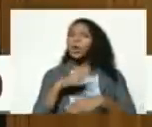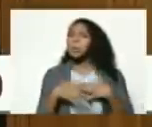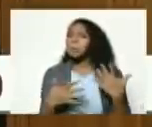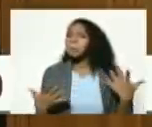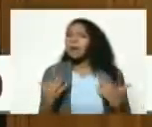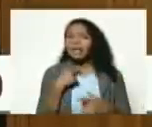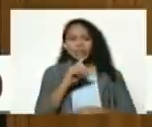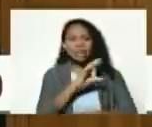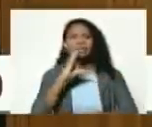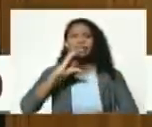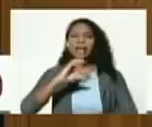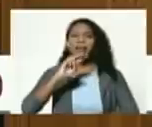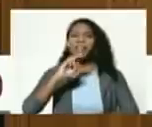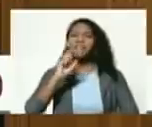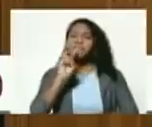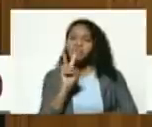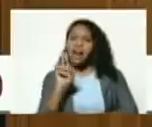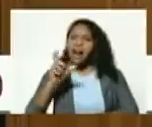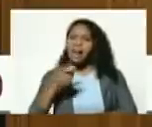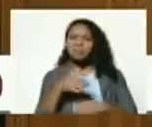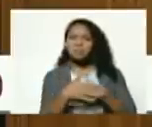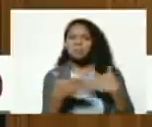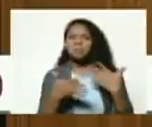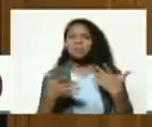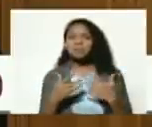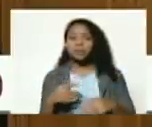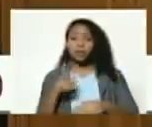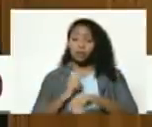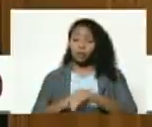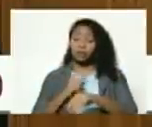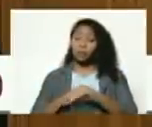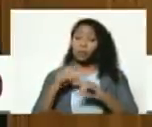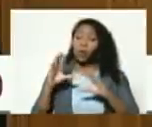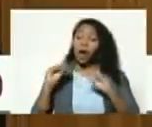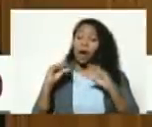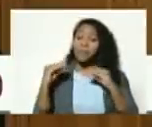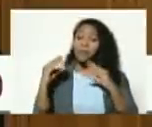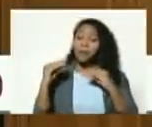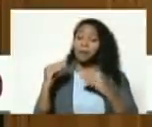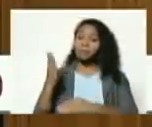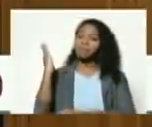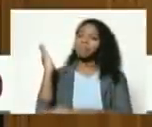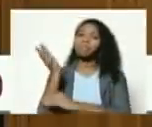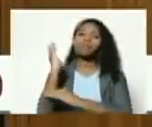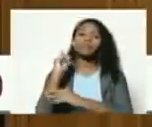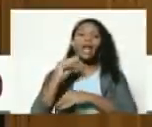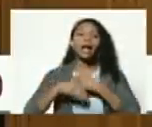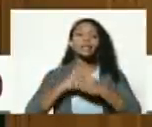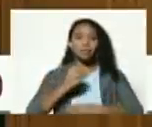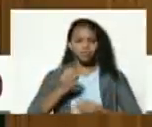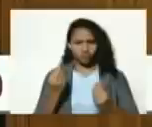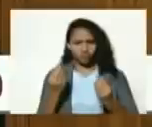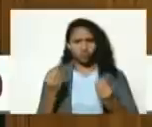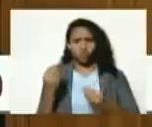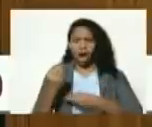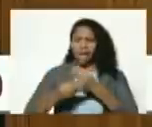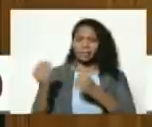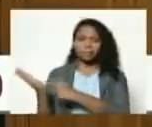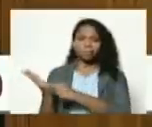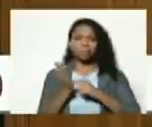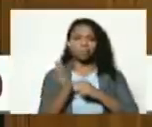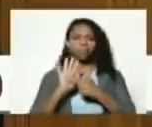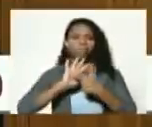la CBG el tiempo habla para sentenciar que se puede hacer mucho hoy